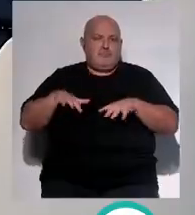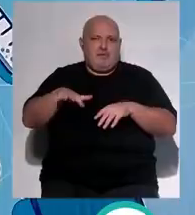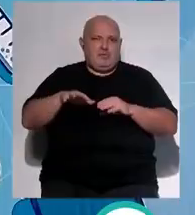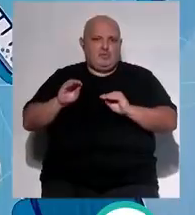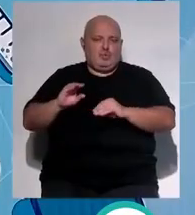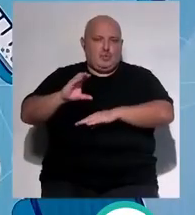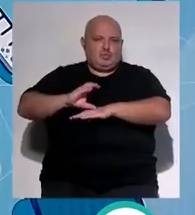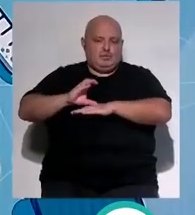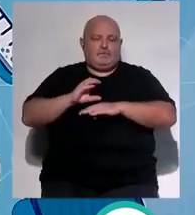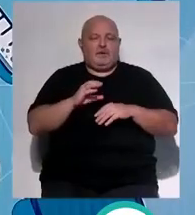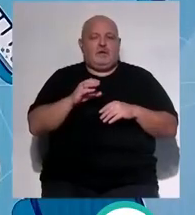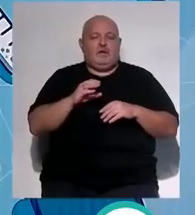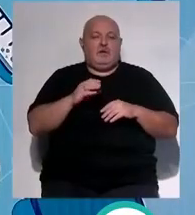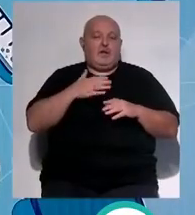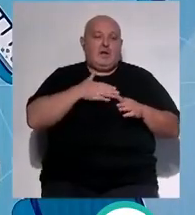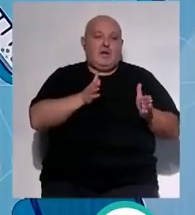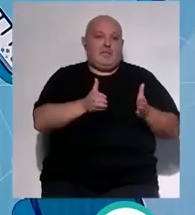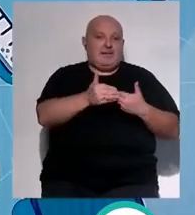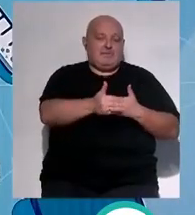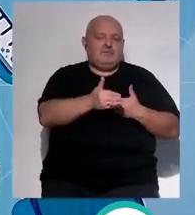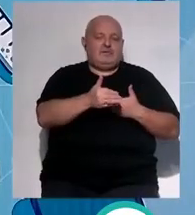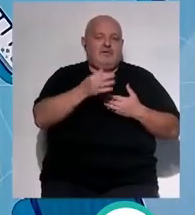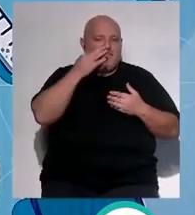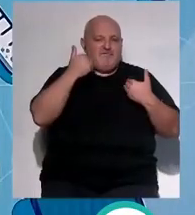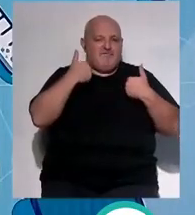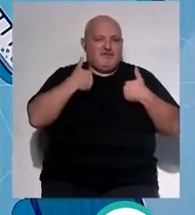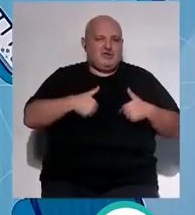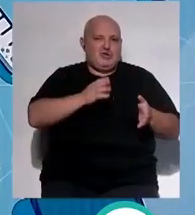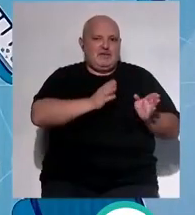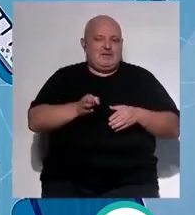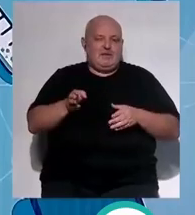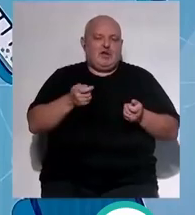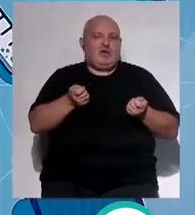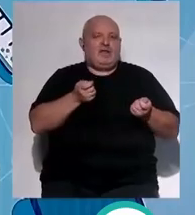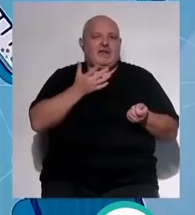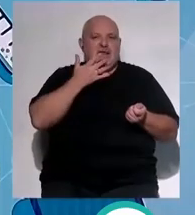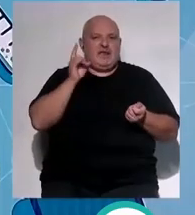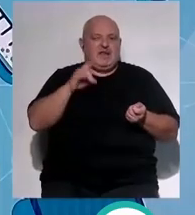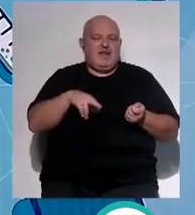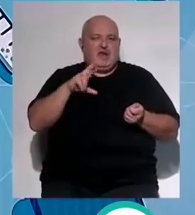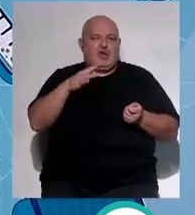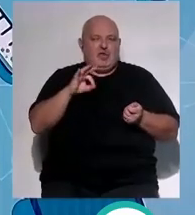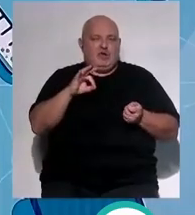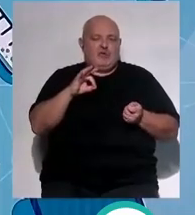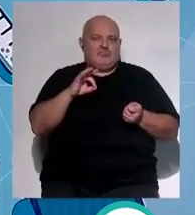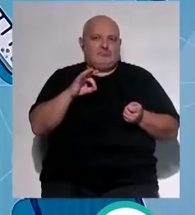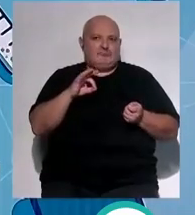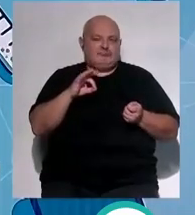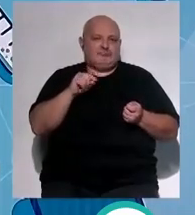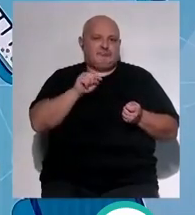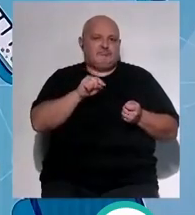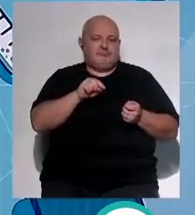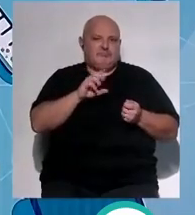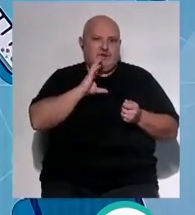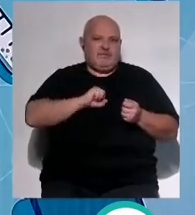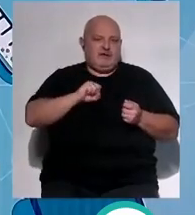nuestra unidad de rehabilitación de fisioterapia la coordina Rocío Sassian que es